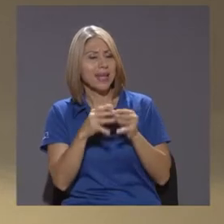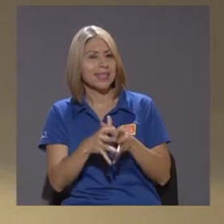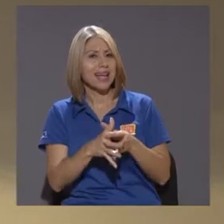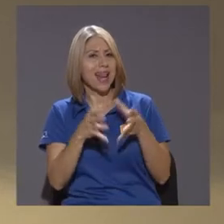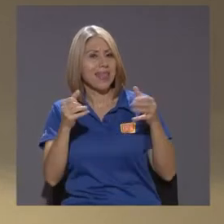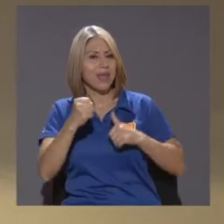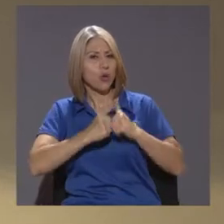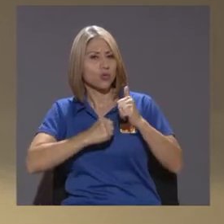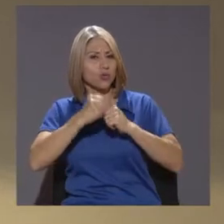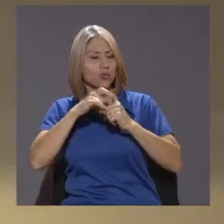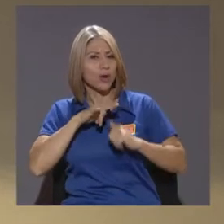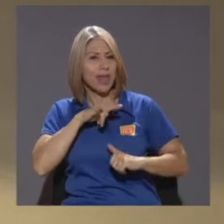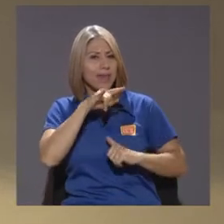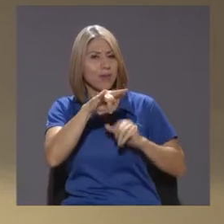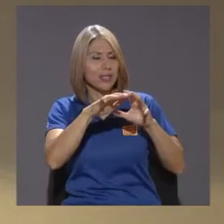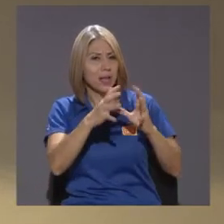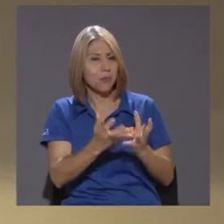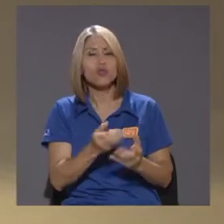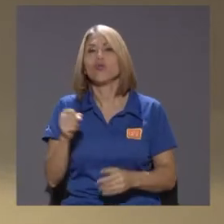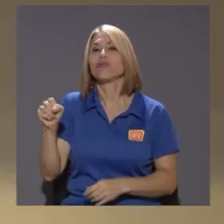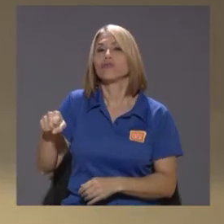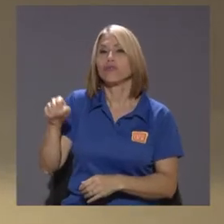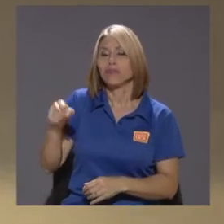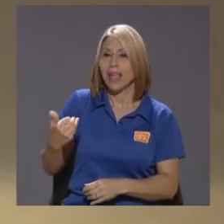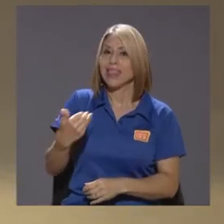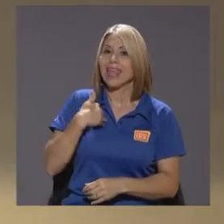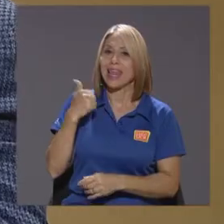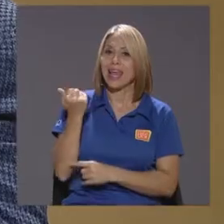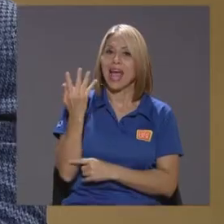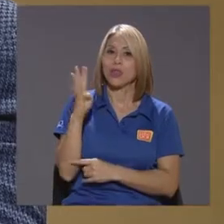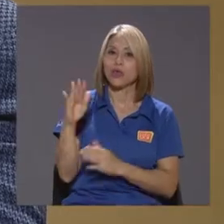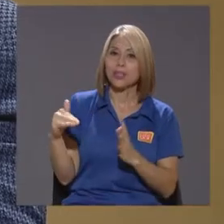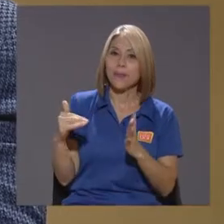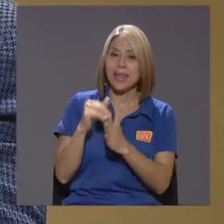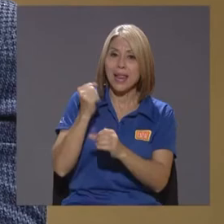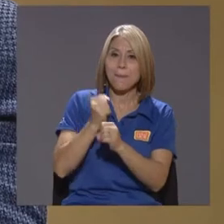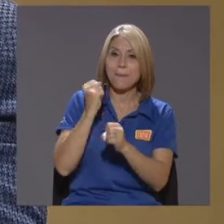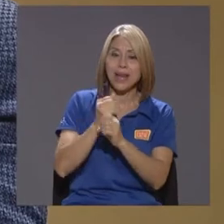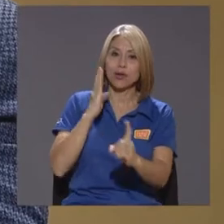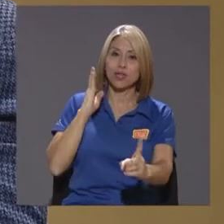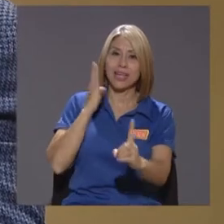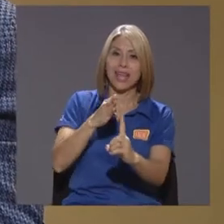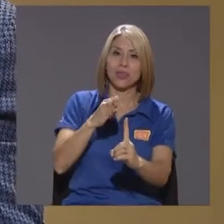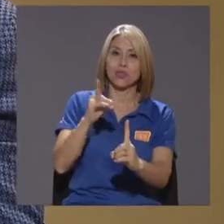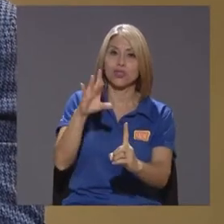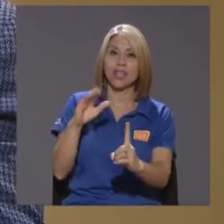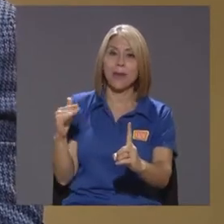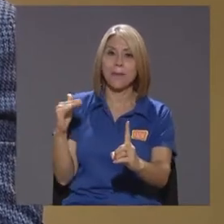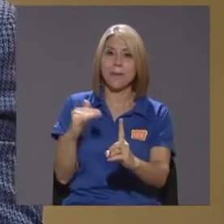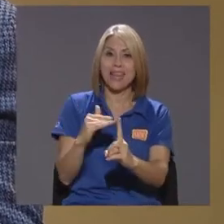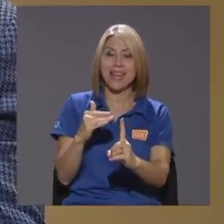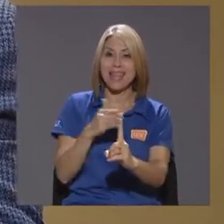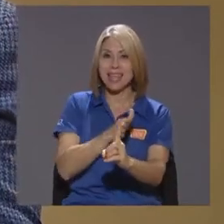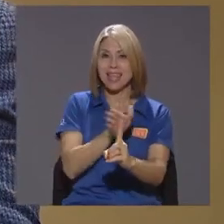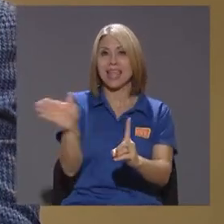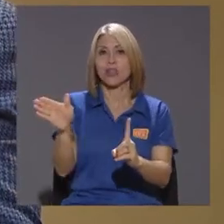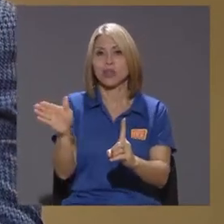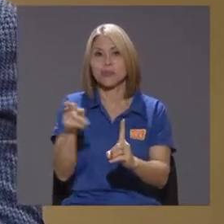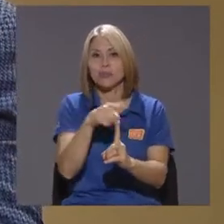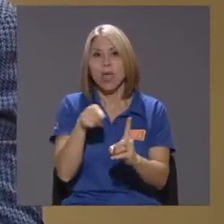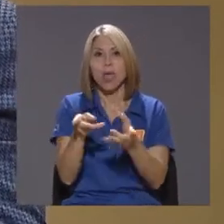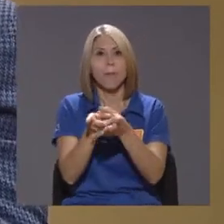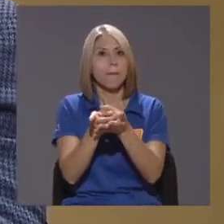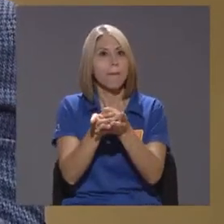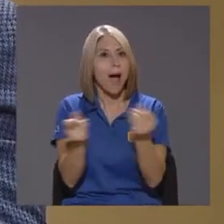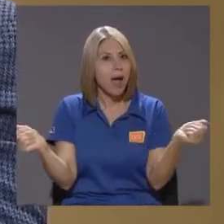Constructora De aviones Del mundo El mundo Tiene 14 mil Empresos directos Y 100 mil Empresos indirectos Que van a desaparecer Si Literalmente A